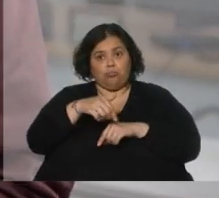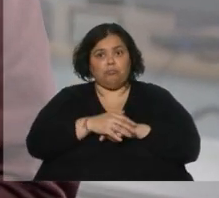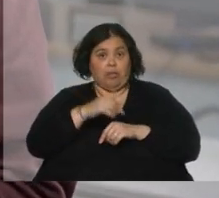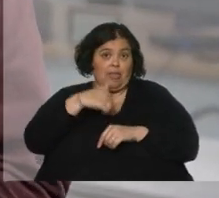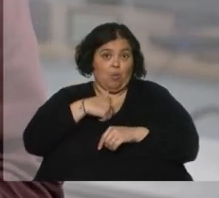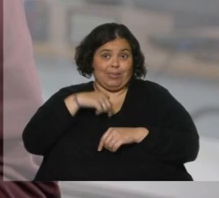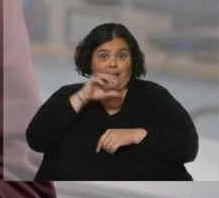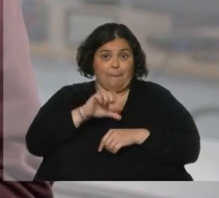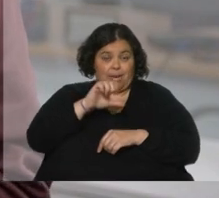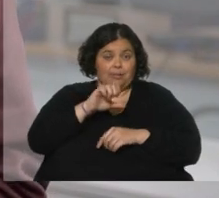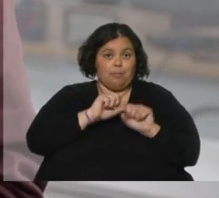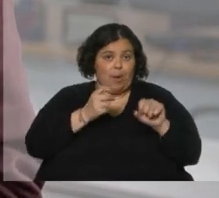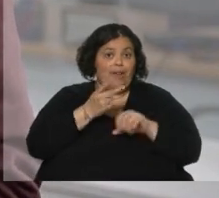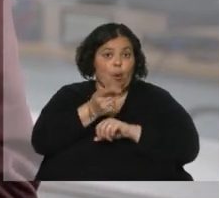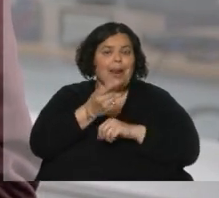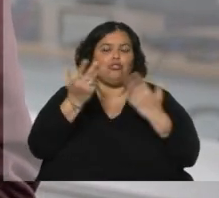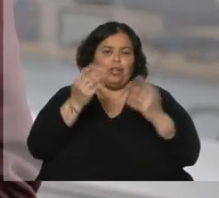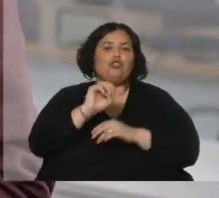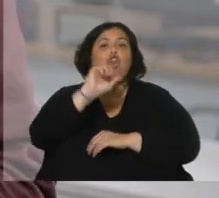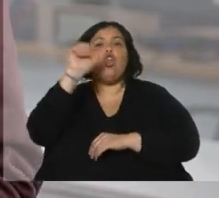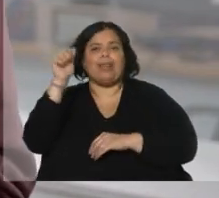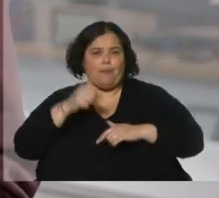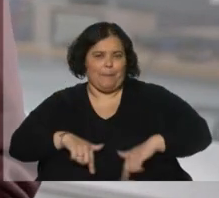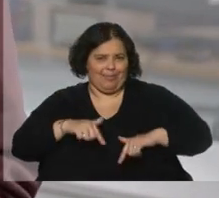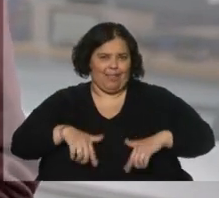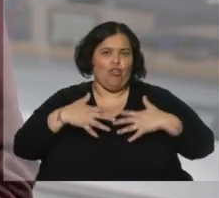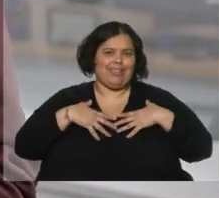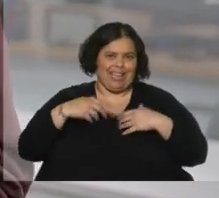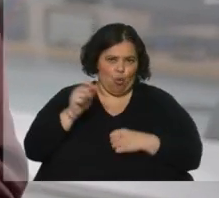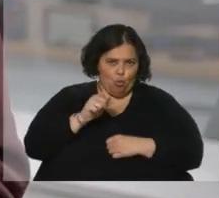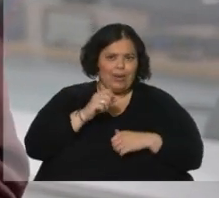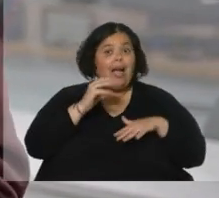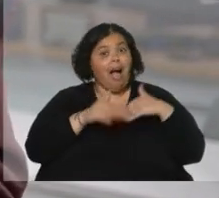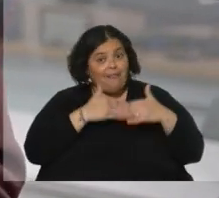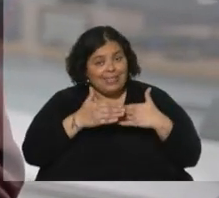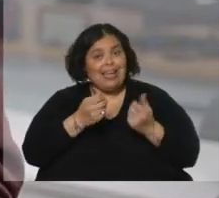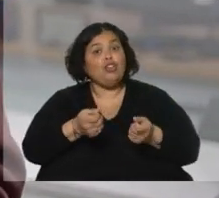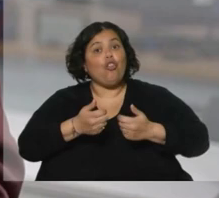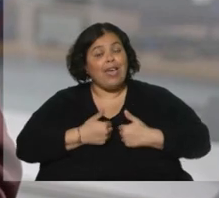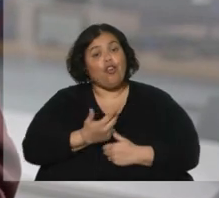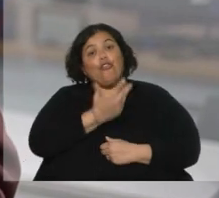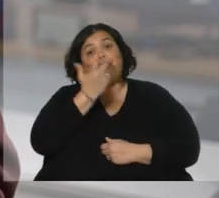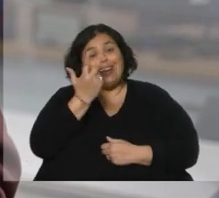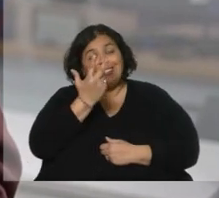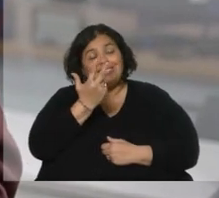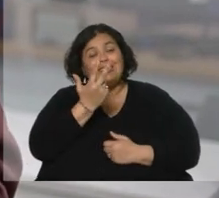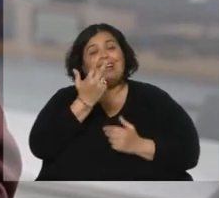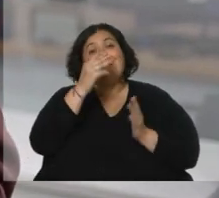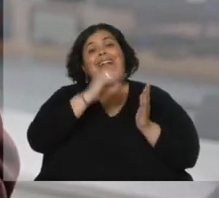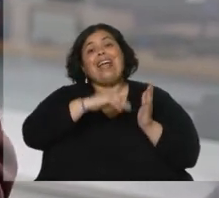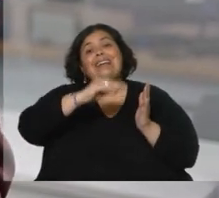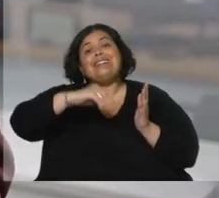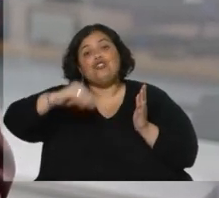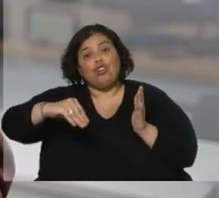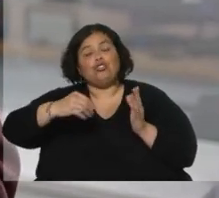caso. Entonces, logramos con el Ministerio de Salud Pública avanzar en ese sentido y obtuvimos tres registros de producto